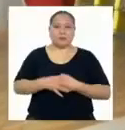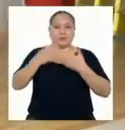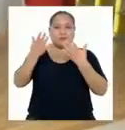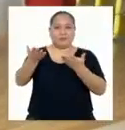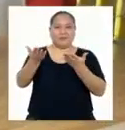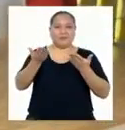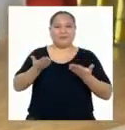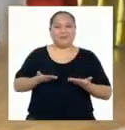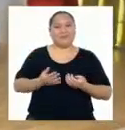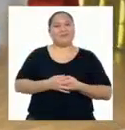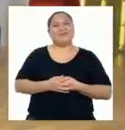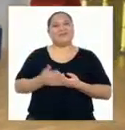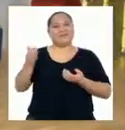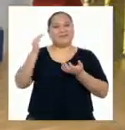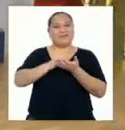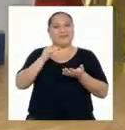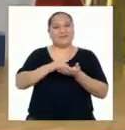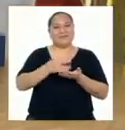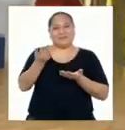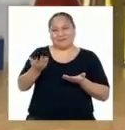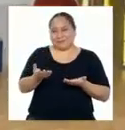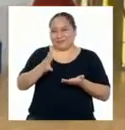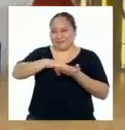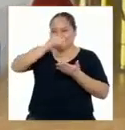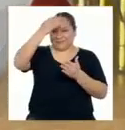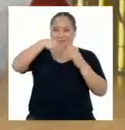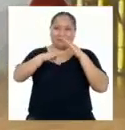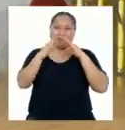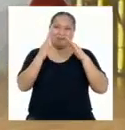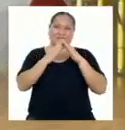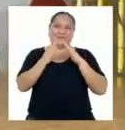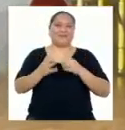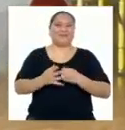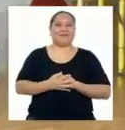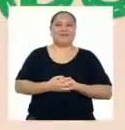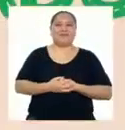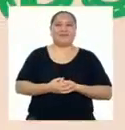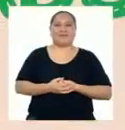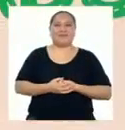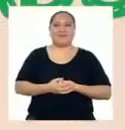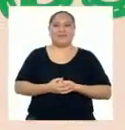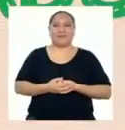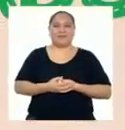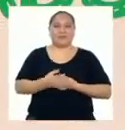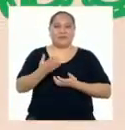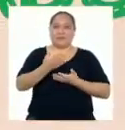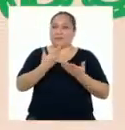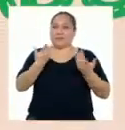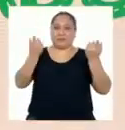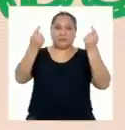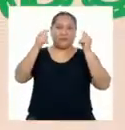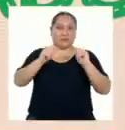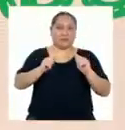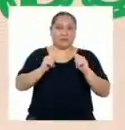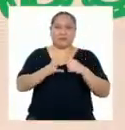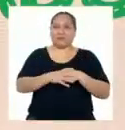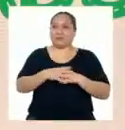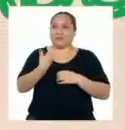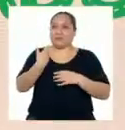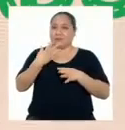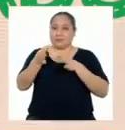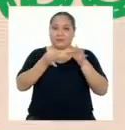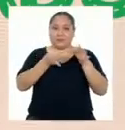Bienvenidas y bienvenidos de vuelta a Aprendo en Casa Antes del corte comercial